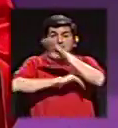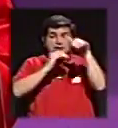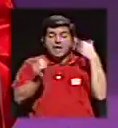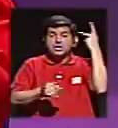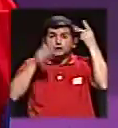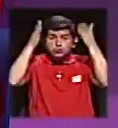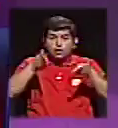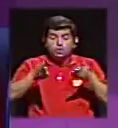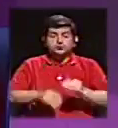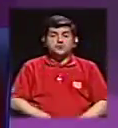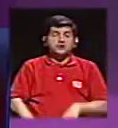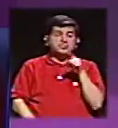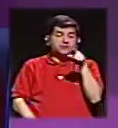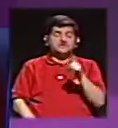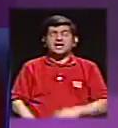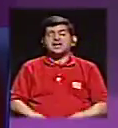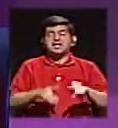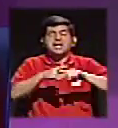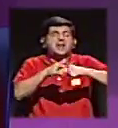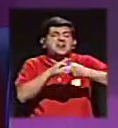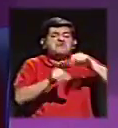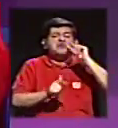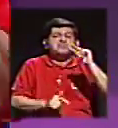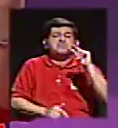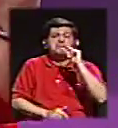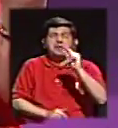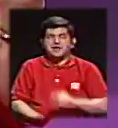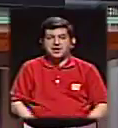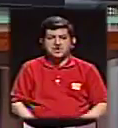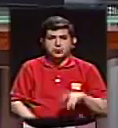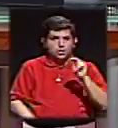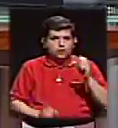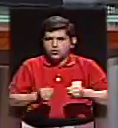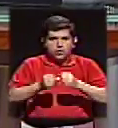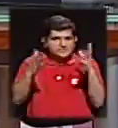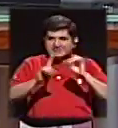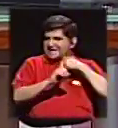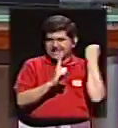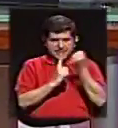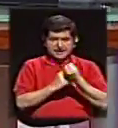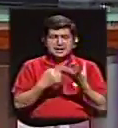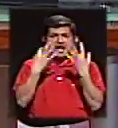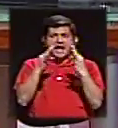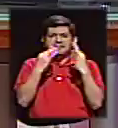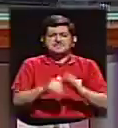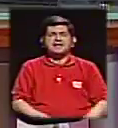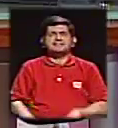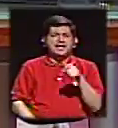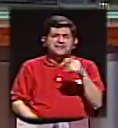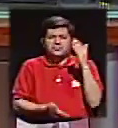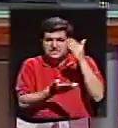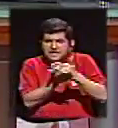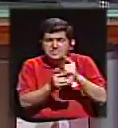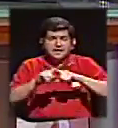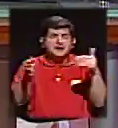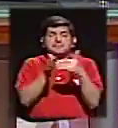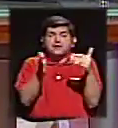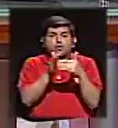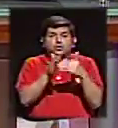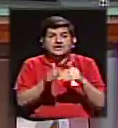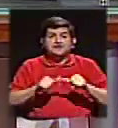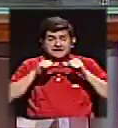todos los políticos lo que han hecho es ponerle como parchecitos y parchecitos para que la bomba no estalle, ¿verdad? Han tratado de apagar la mecha, pero la mecha se vuelve a prender.